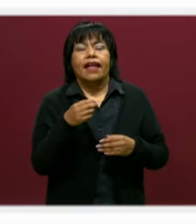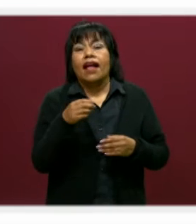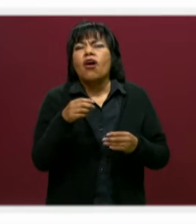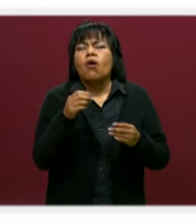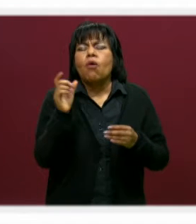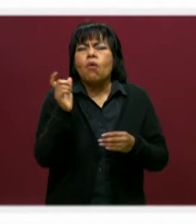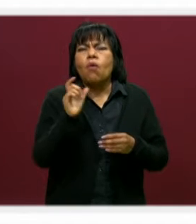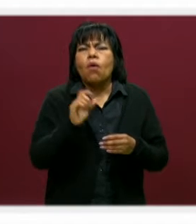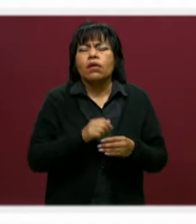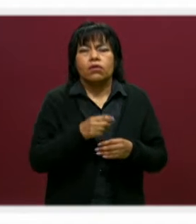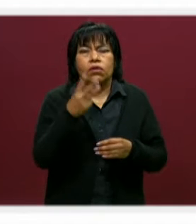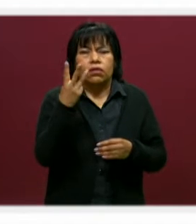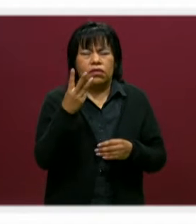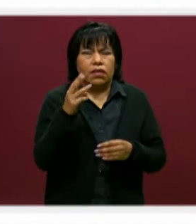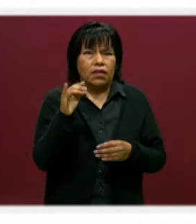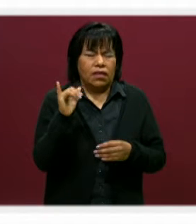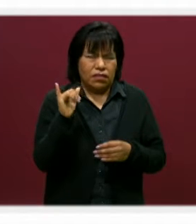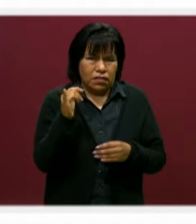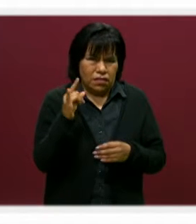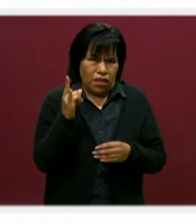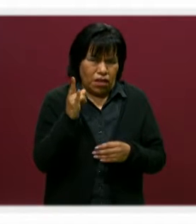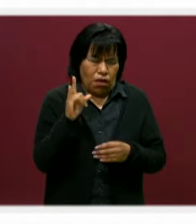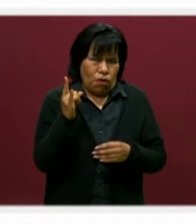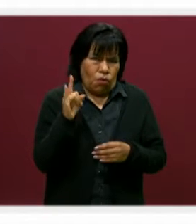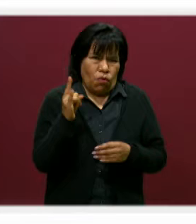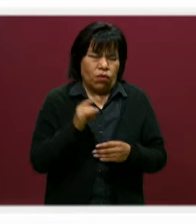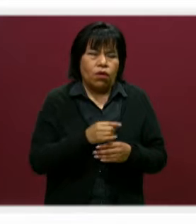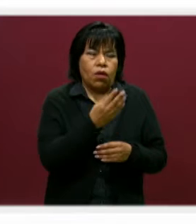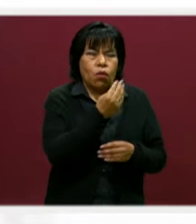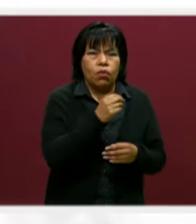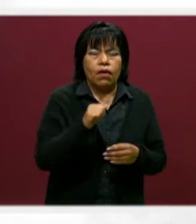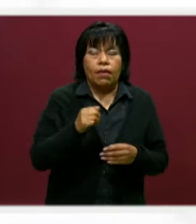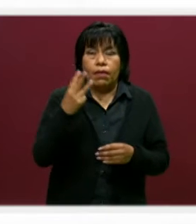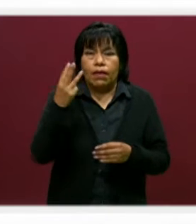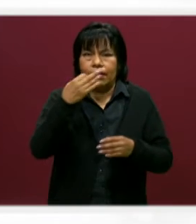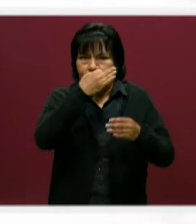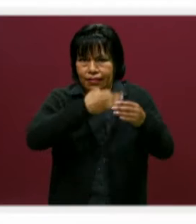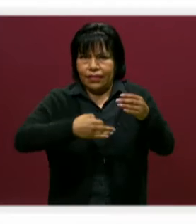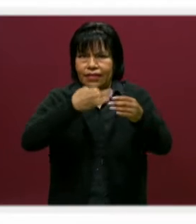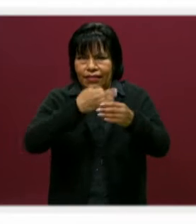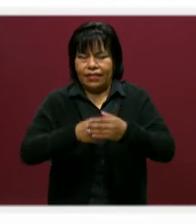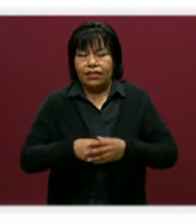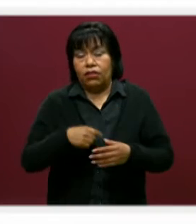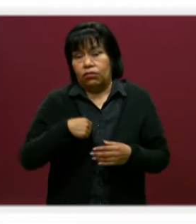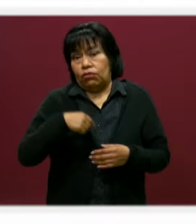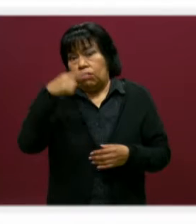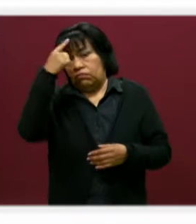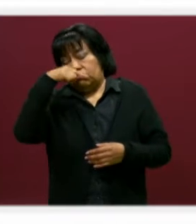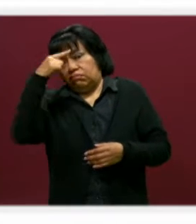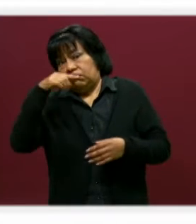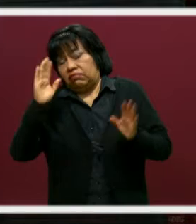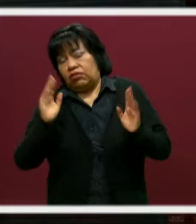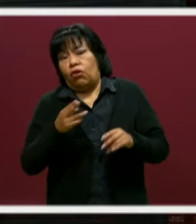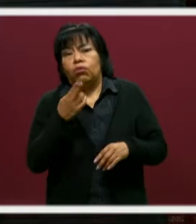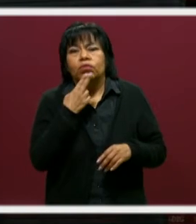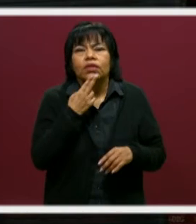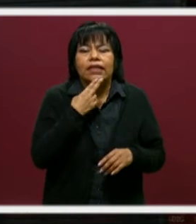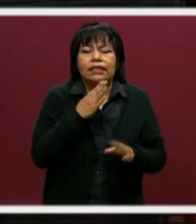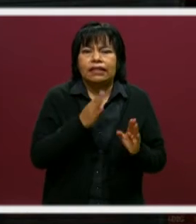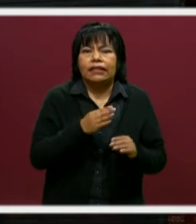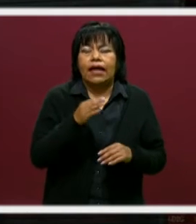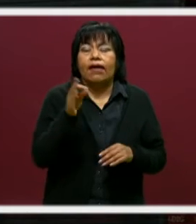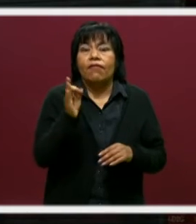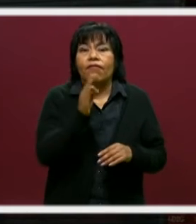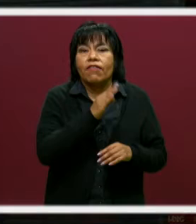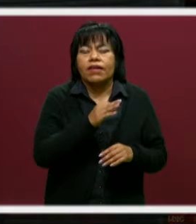el día 3 de julio, de 9 a 3 de la tarde. Yo les recomiendo que utilicen ya esta